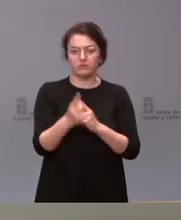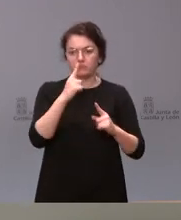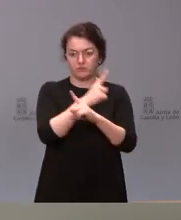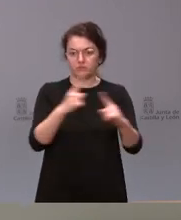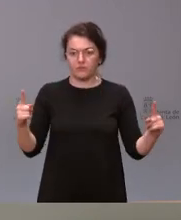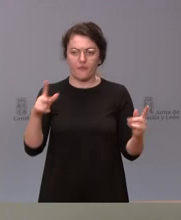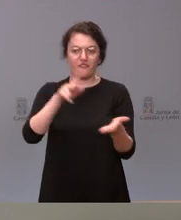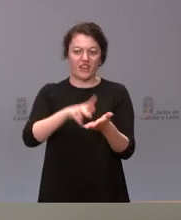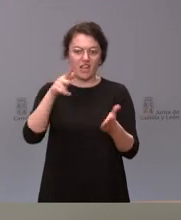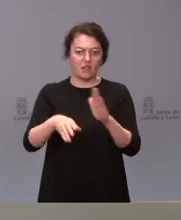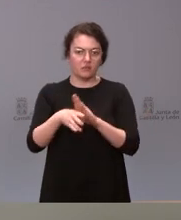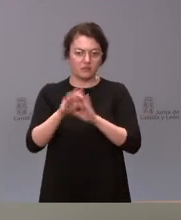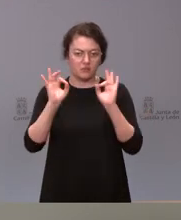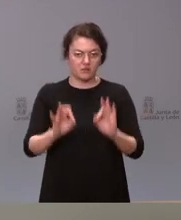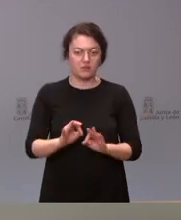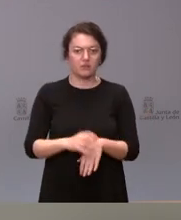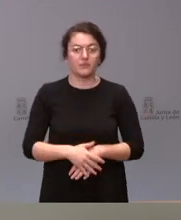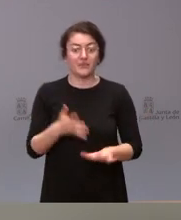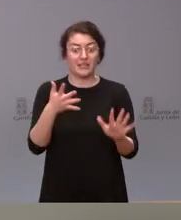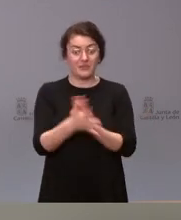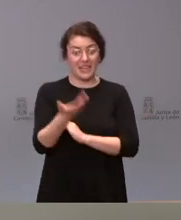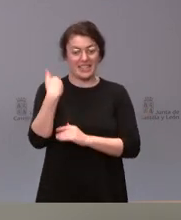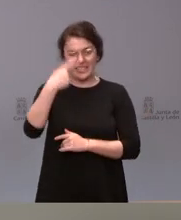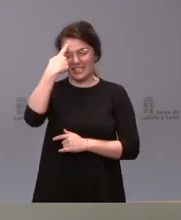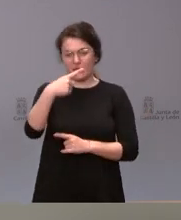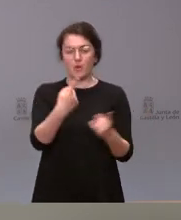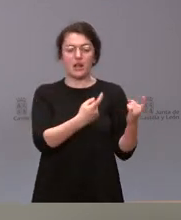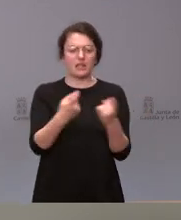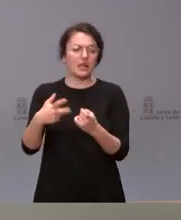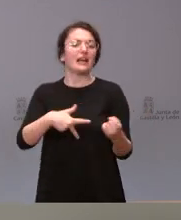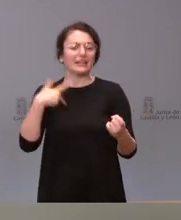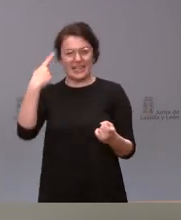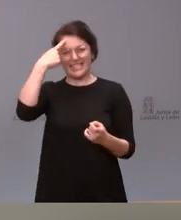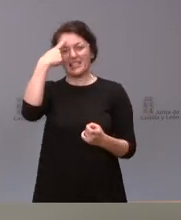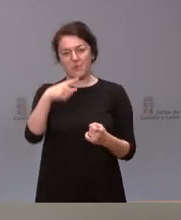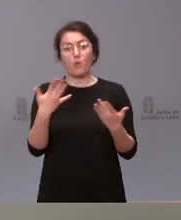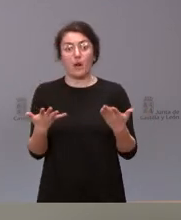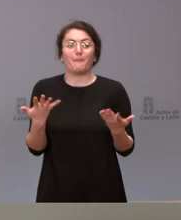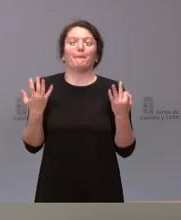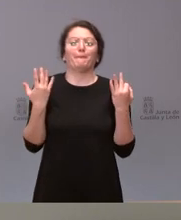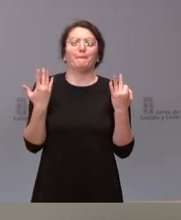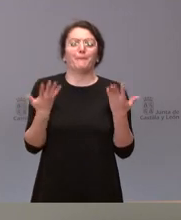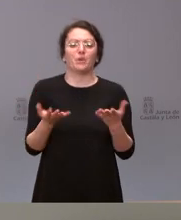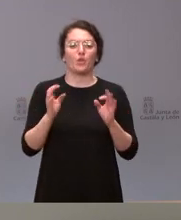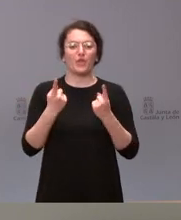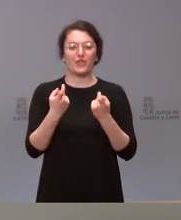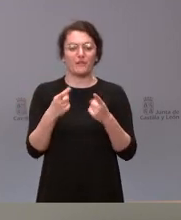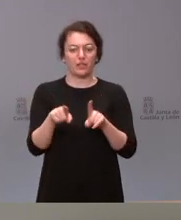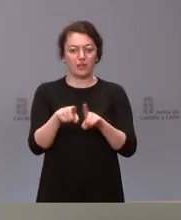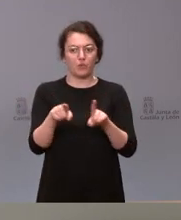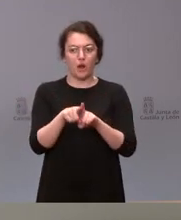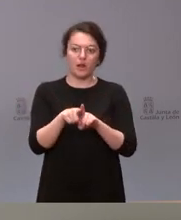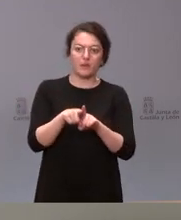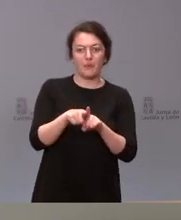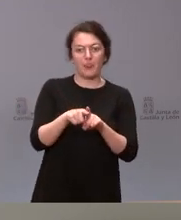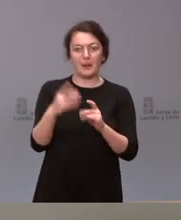aunque tenemos claras cuáles son las necesidades globales si conviene también este nivel de procesos ir ajustando y modulando en